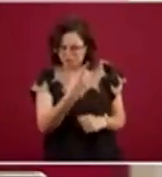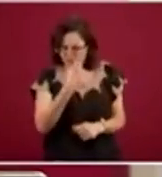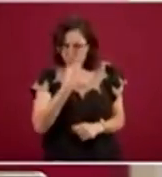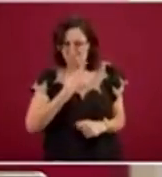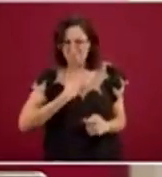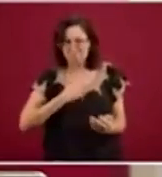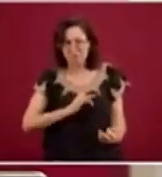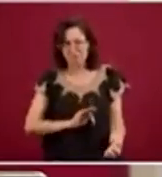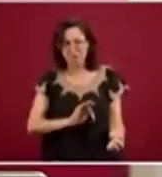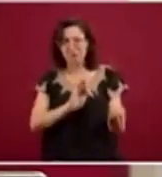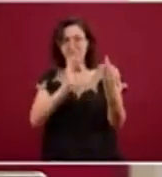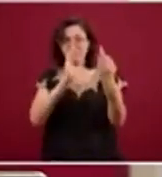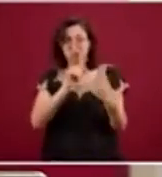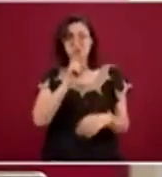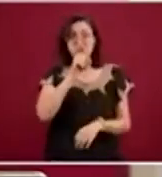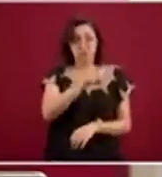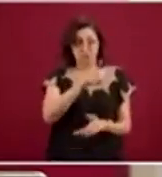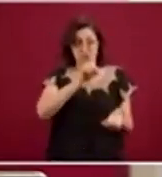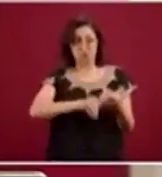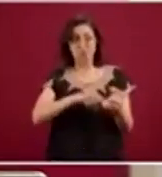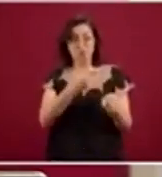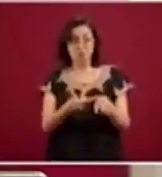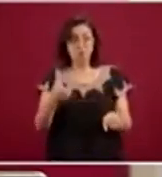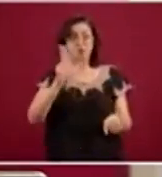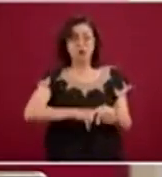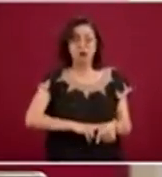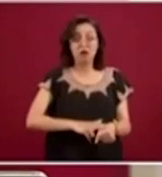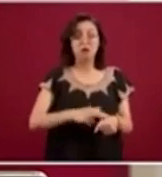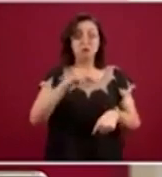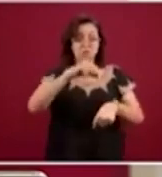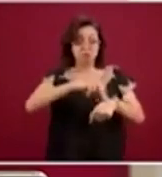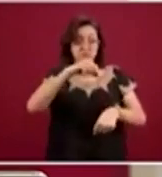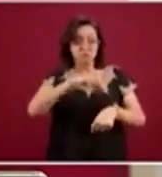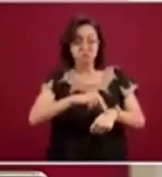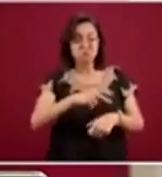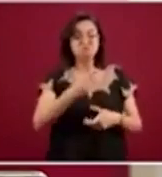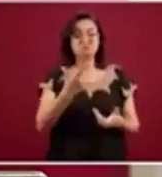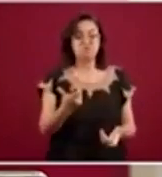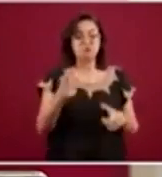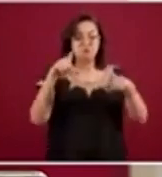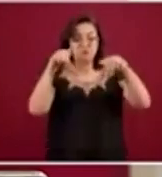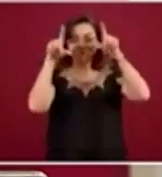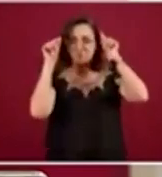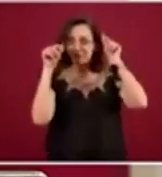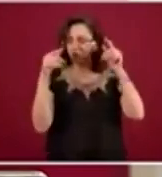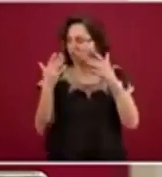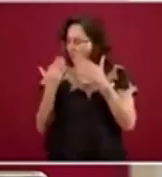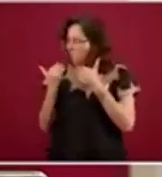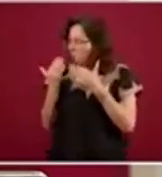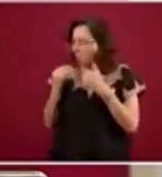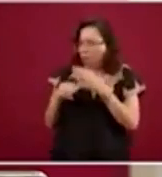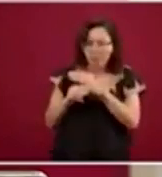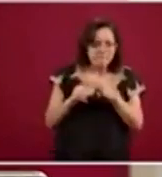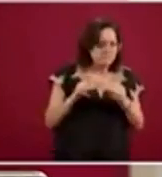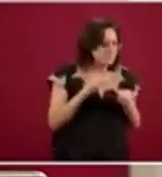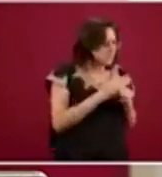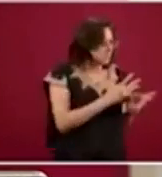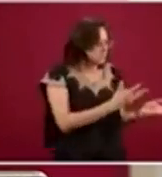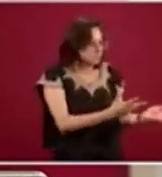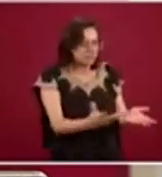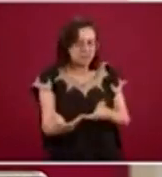es un trabajador de la salud, está en una clínica y usted identifica que no tiene los recursos